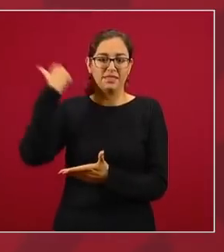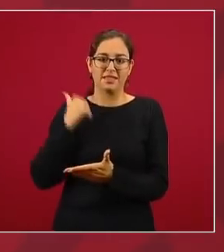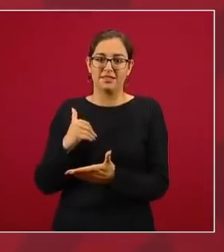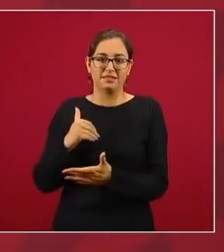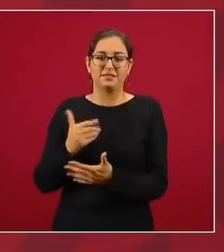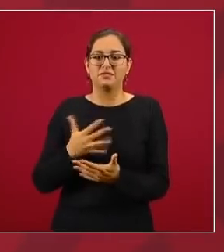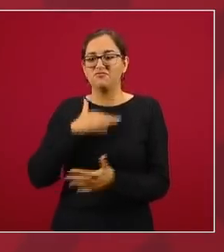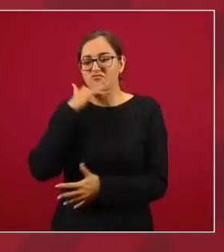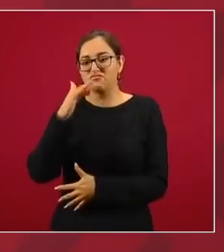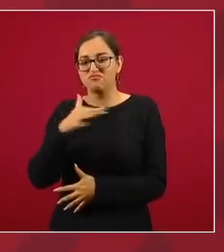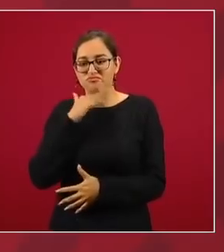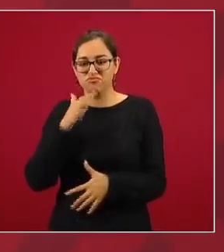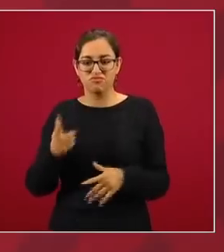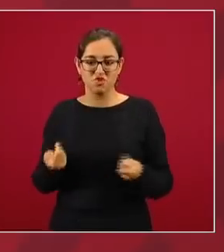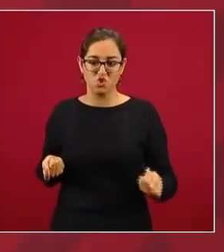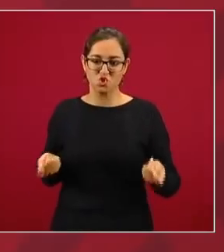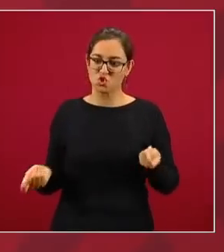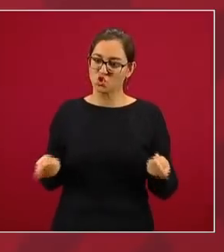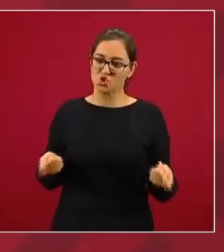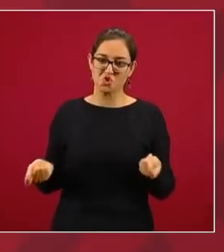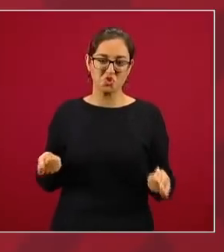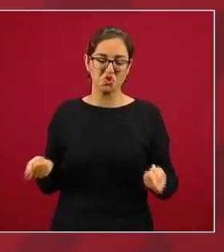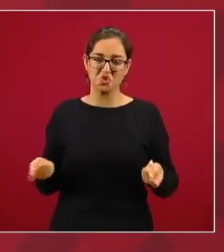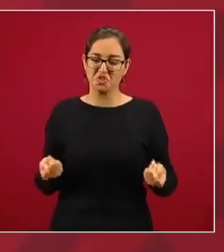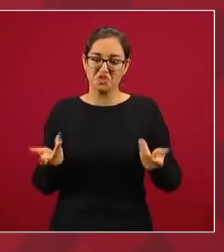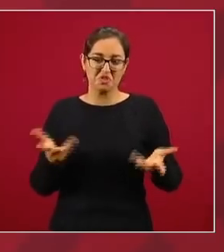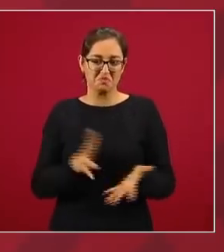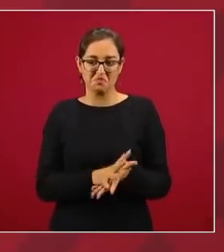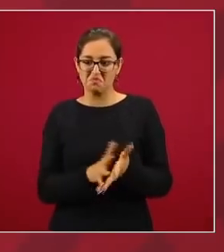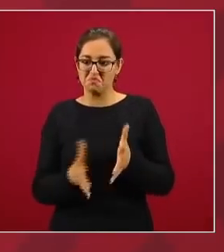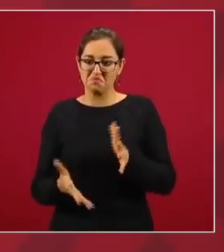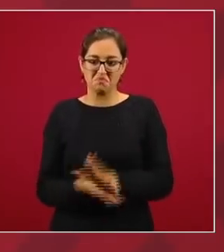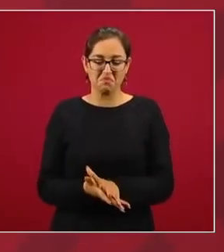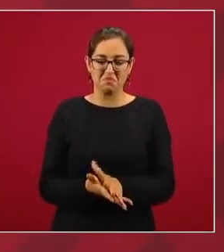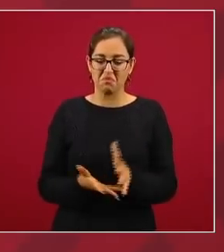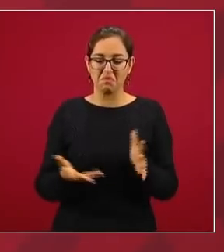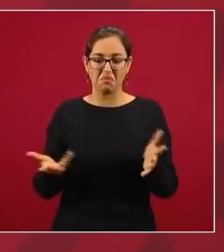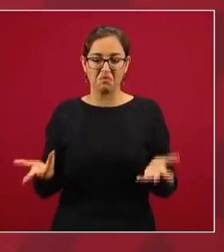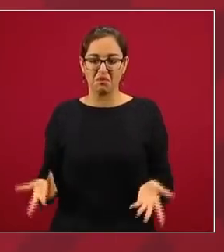fuera del manejo del SAT.